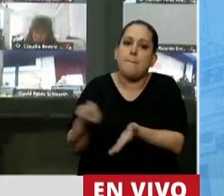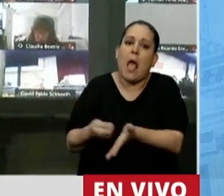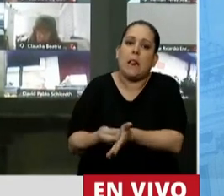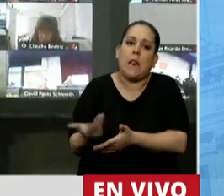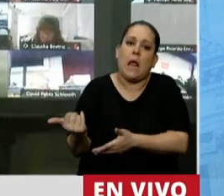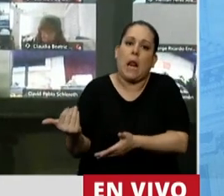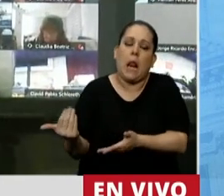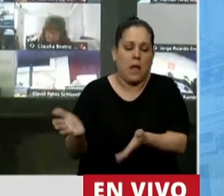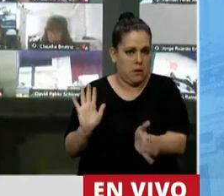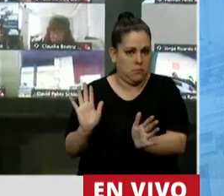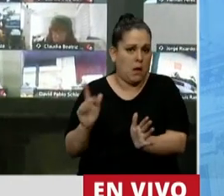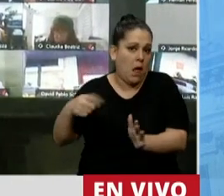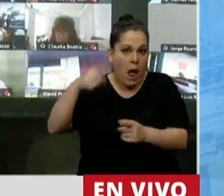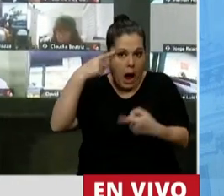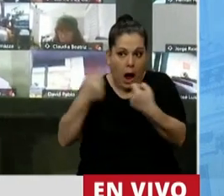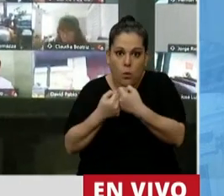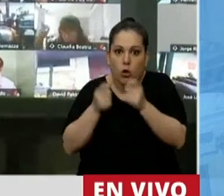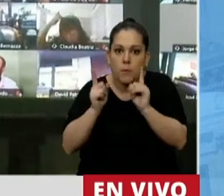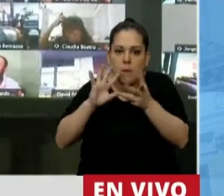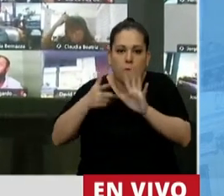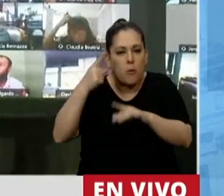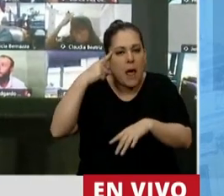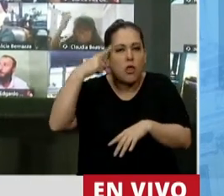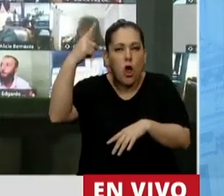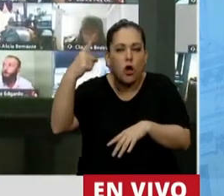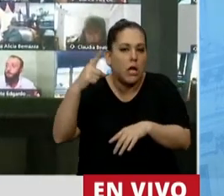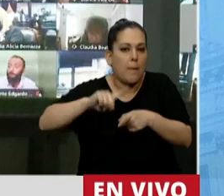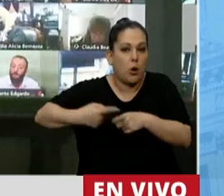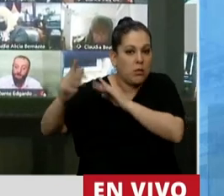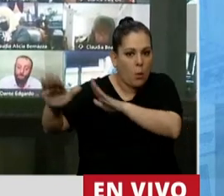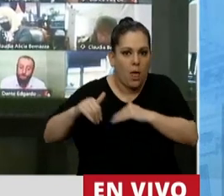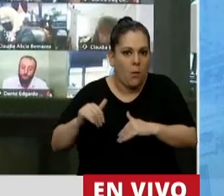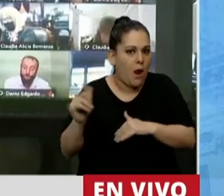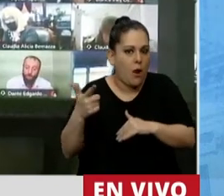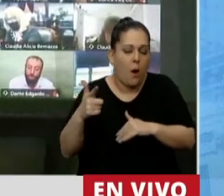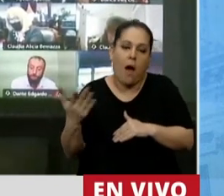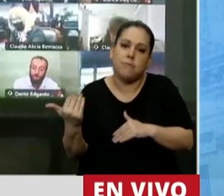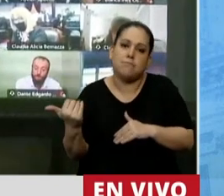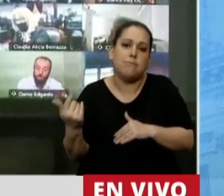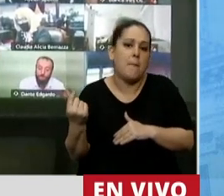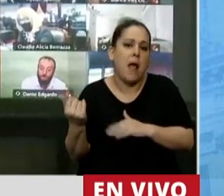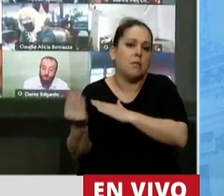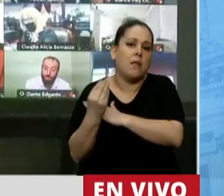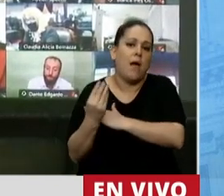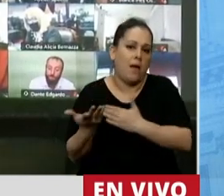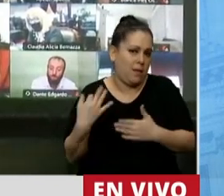coinciden con sus lineamientos políticos. En los pasados 12 años del kirchnerismo